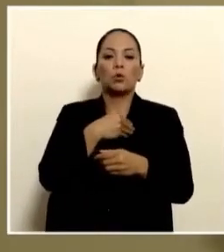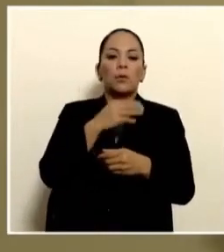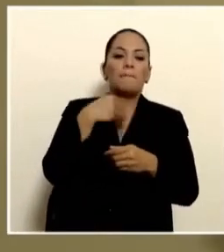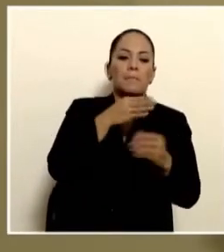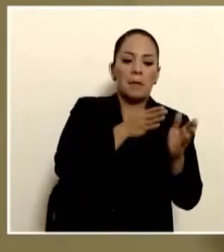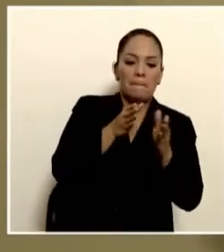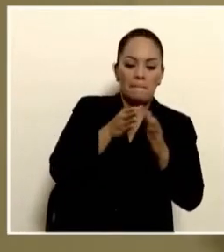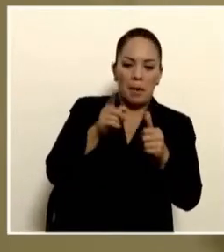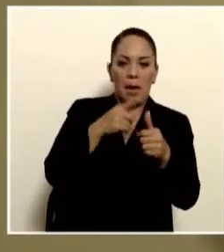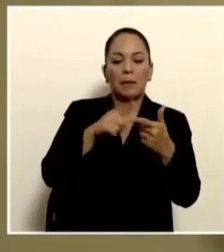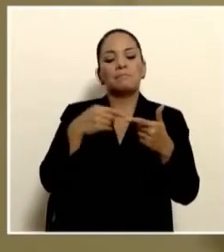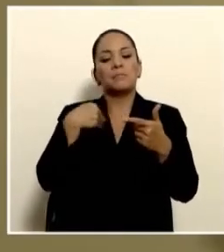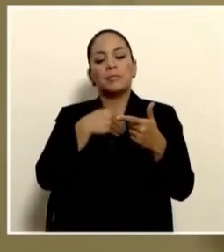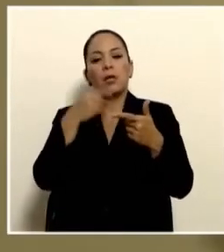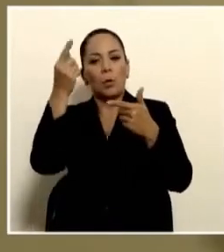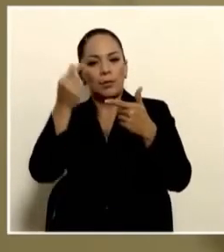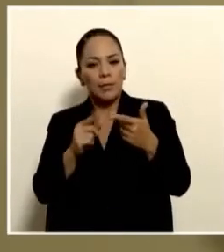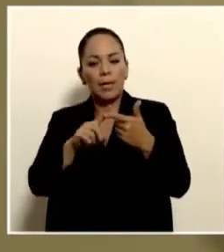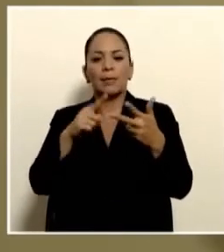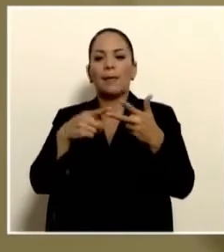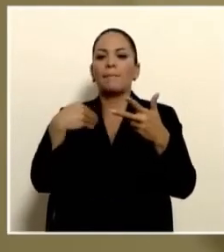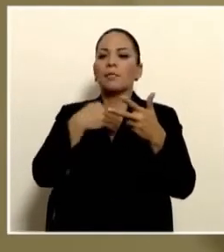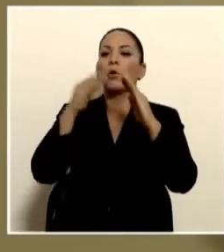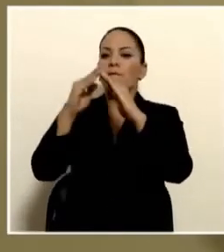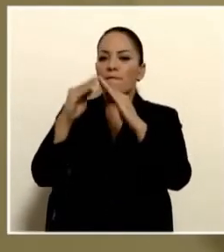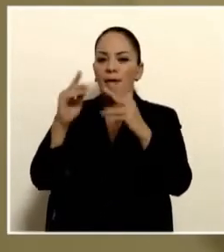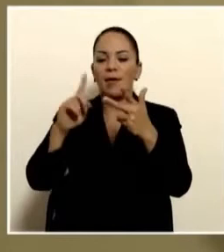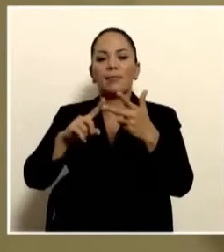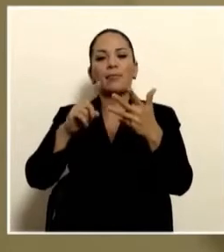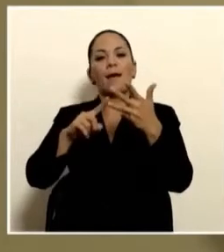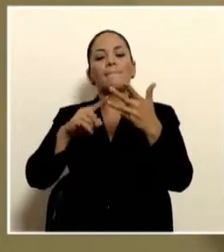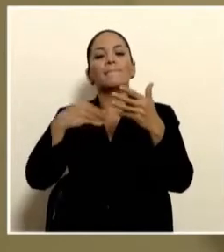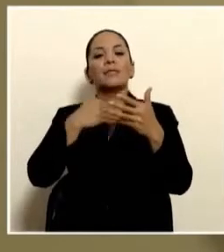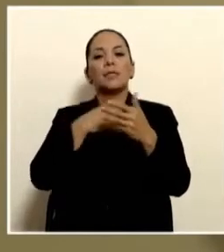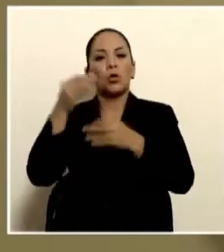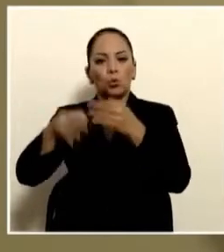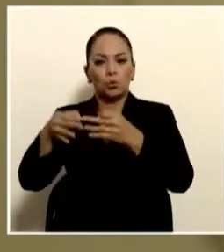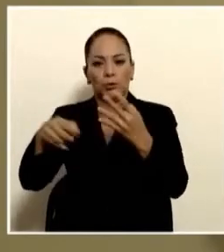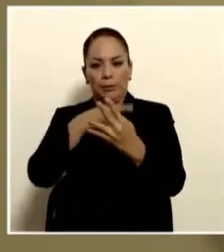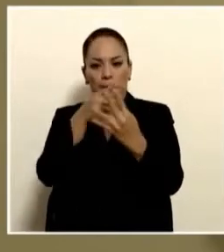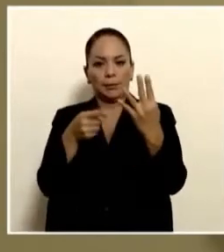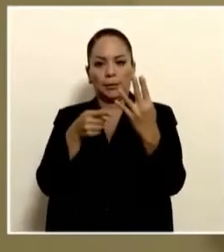Hacienda, Ministro de Vivienda, Ministro de Vivienda, el Ministerio de Justicia.